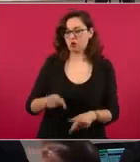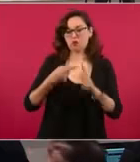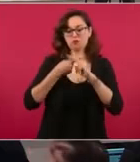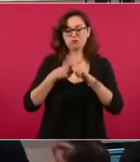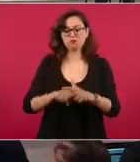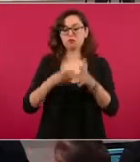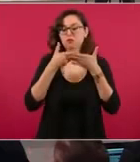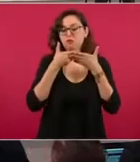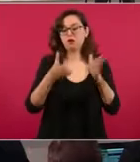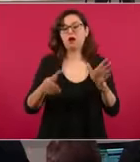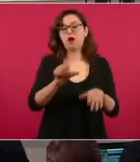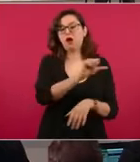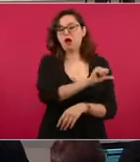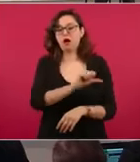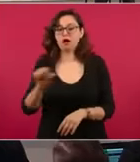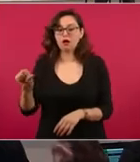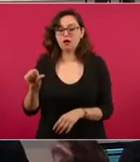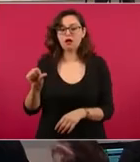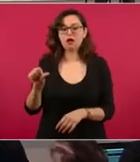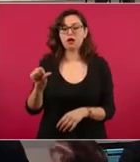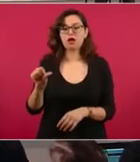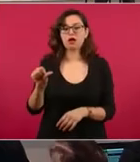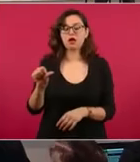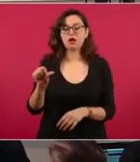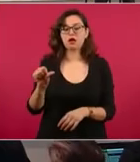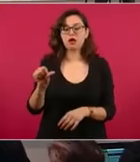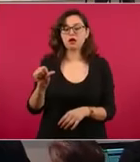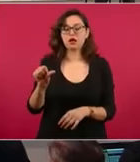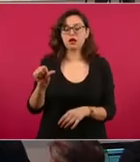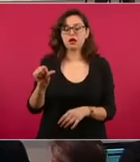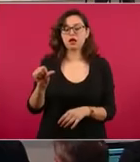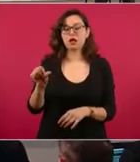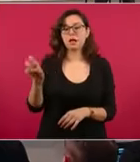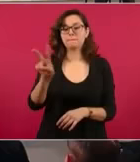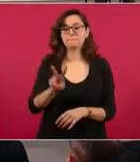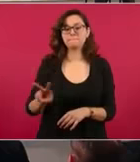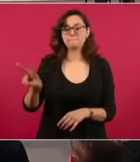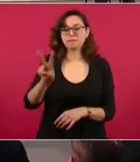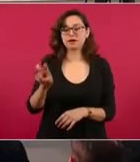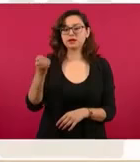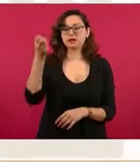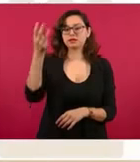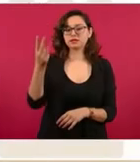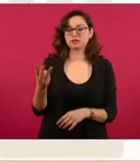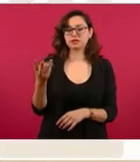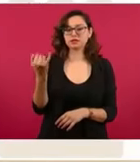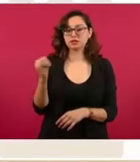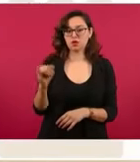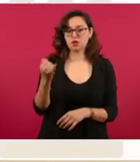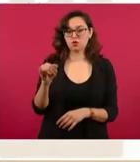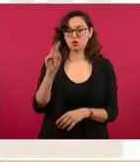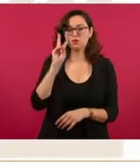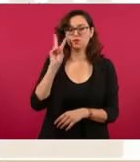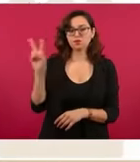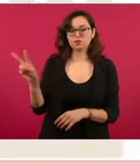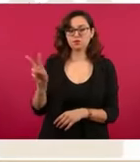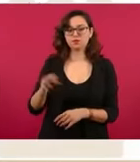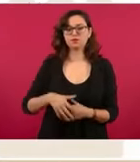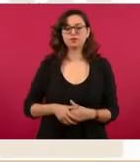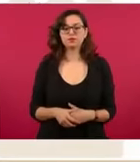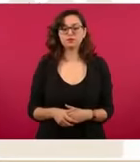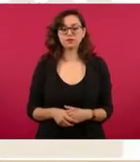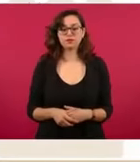hasta el día último, en el último minuto del viernes 3 de junio estará abierta la